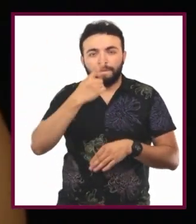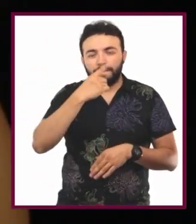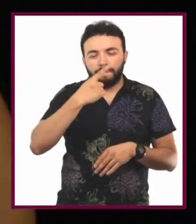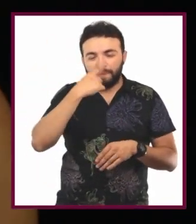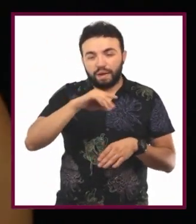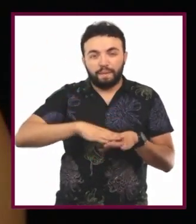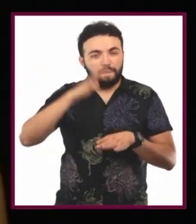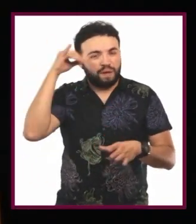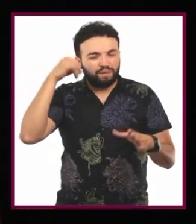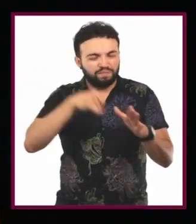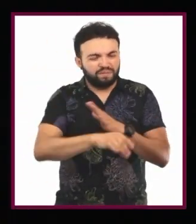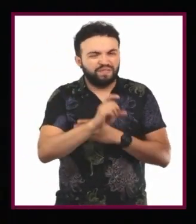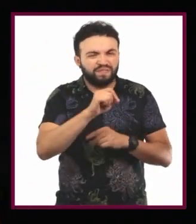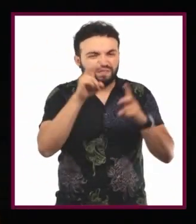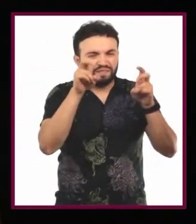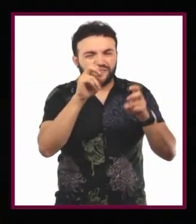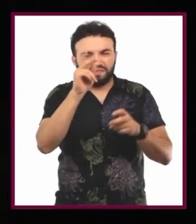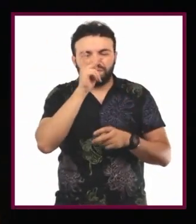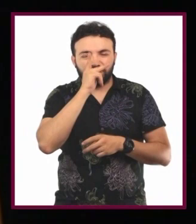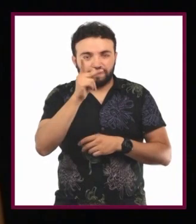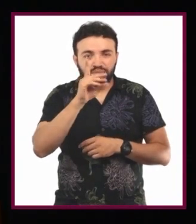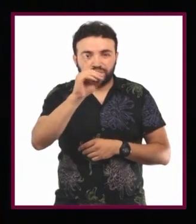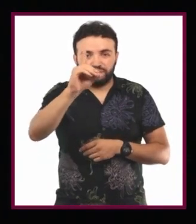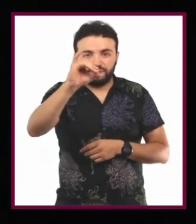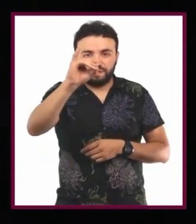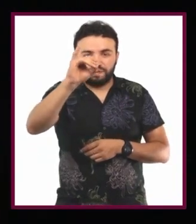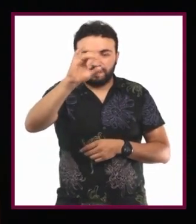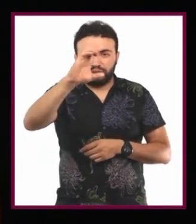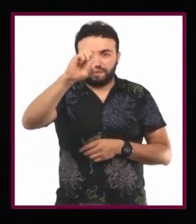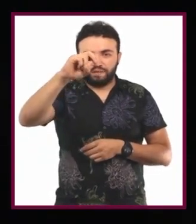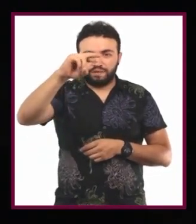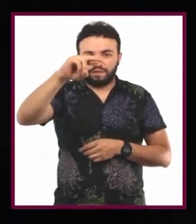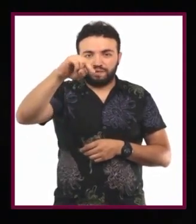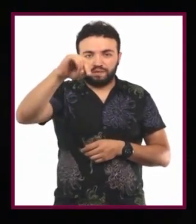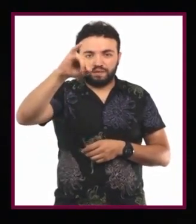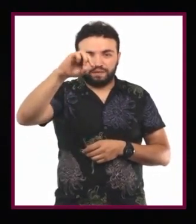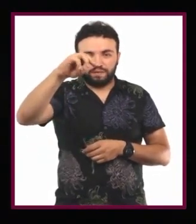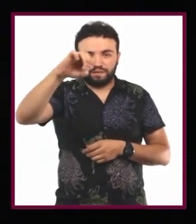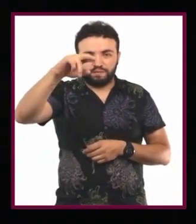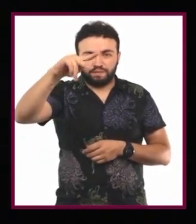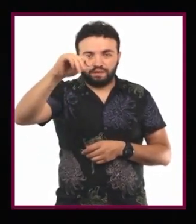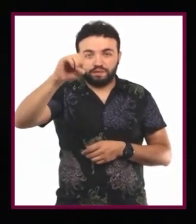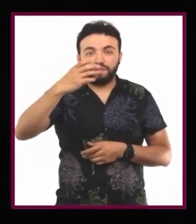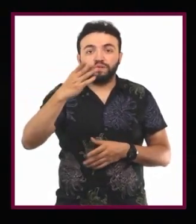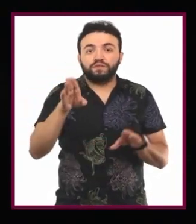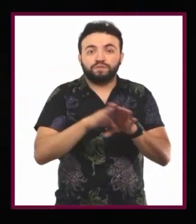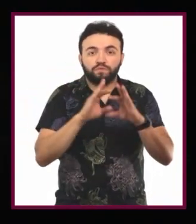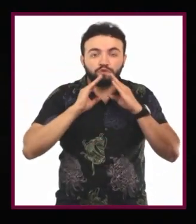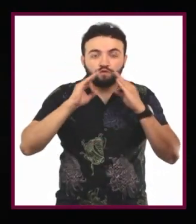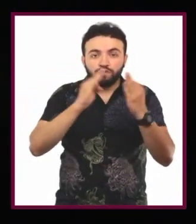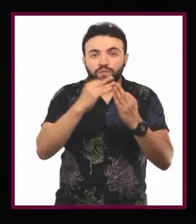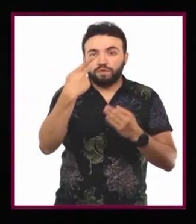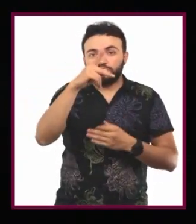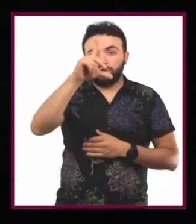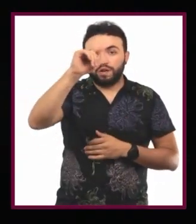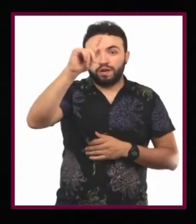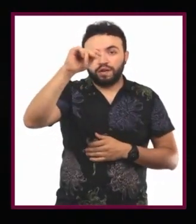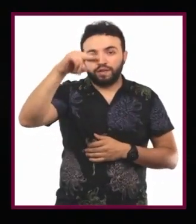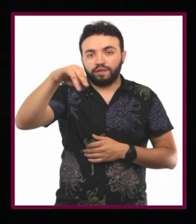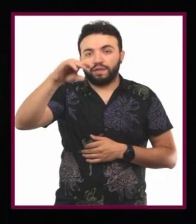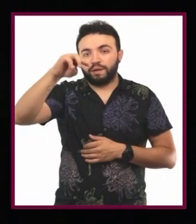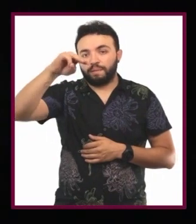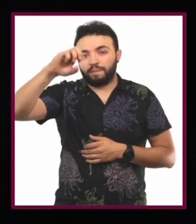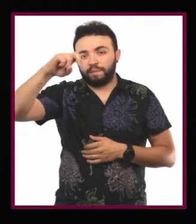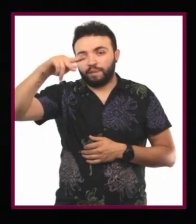más profundamente ese significado. El término discernimiento se forma a través del sufijo en latín mentum,